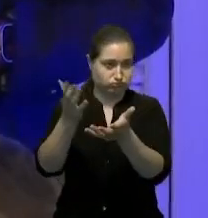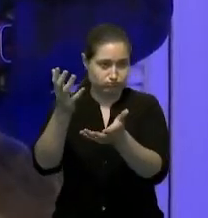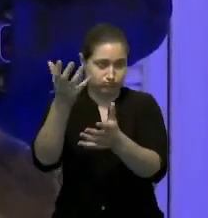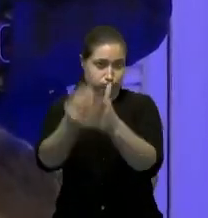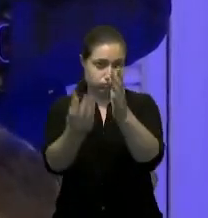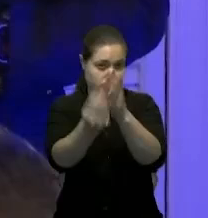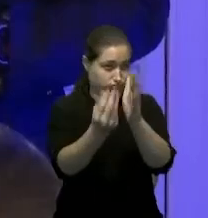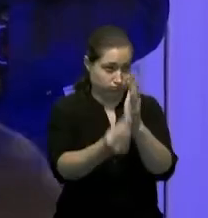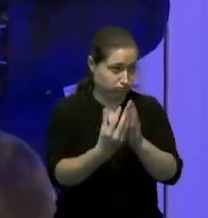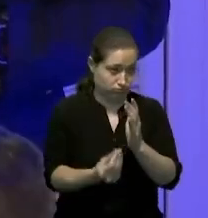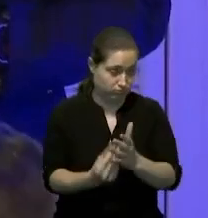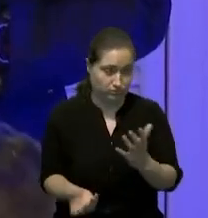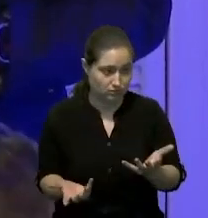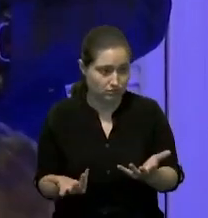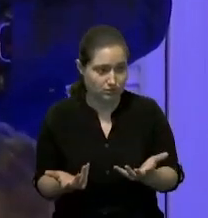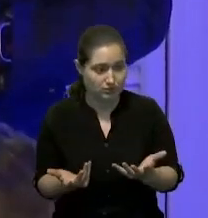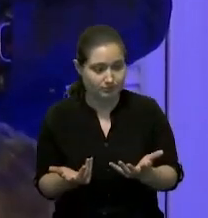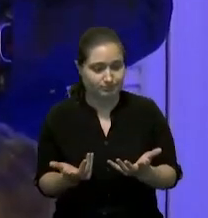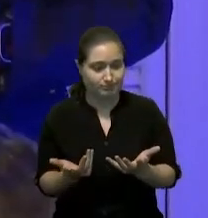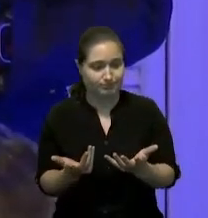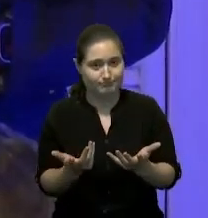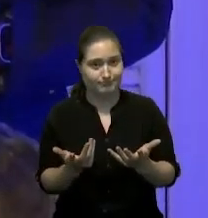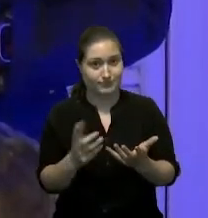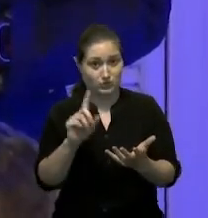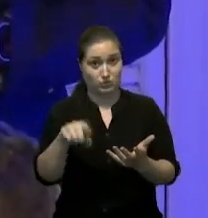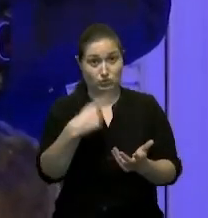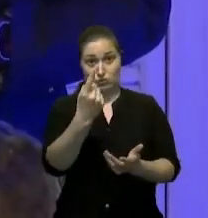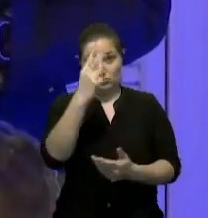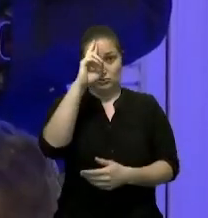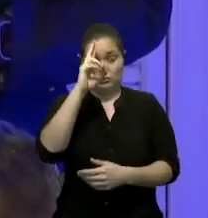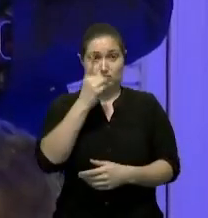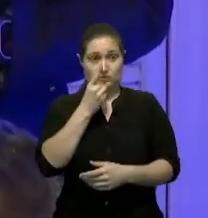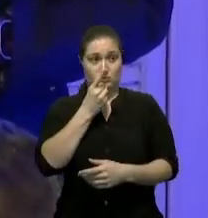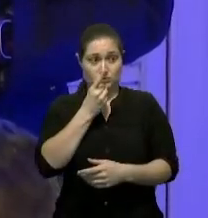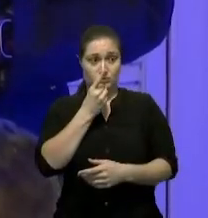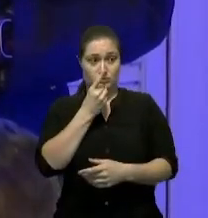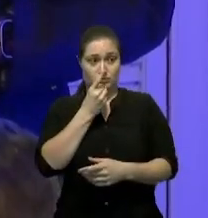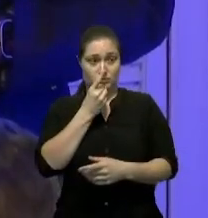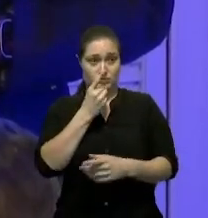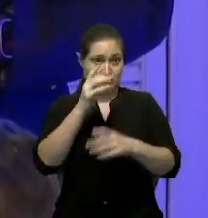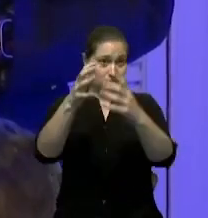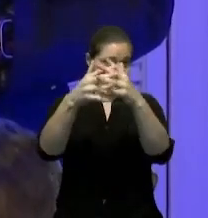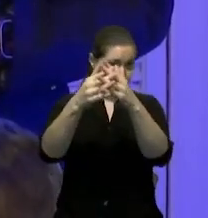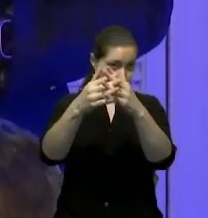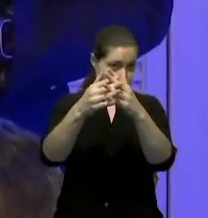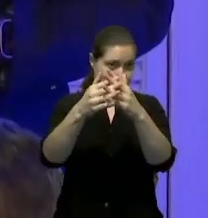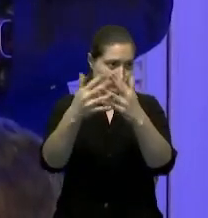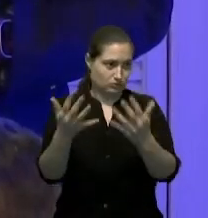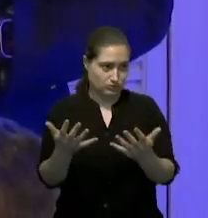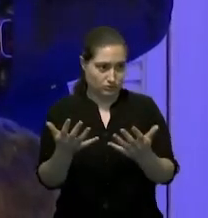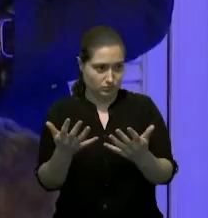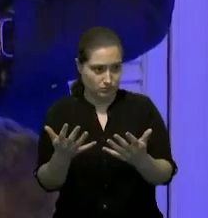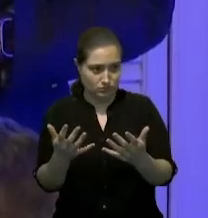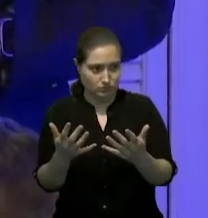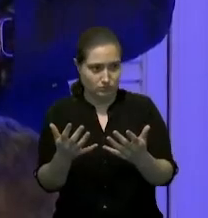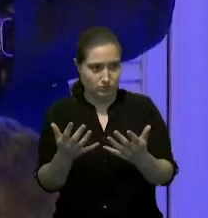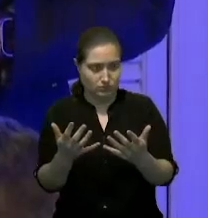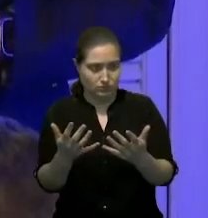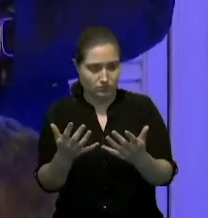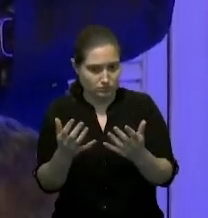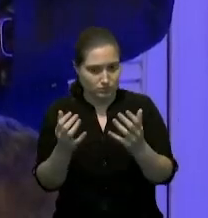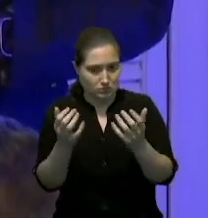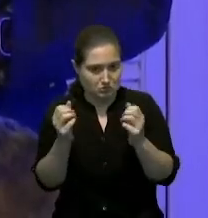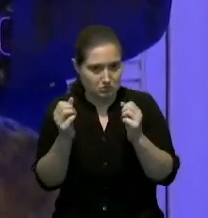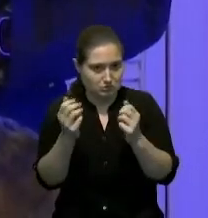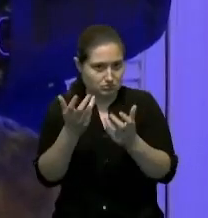países no es solamente república dominicana con los Estados Unidos no lo podemos modificar unilateralmente ambos